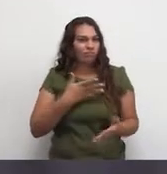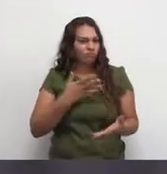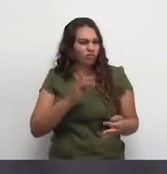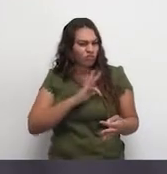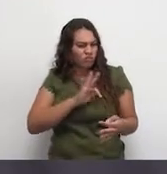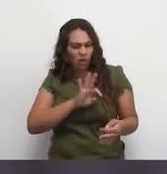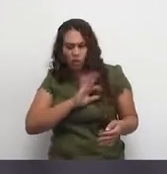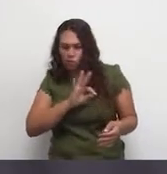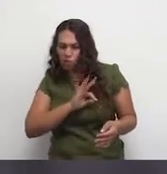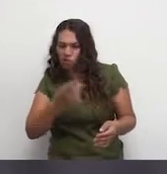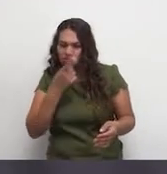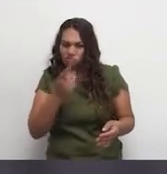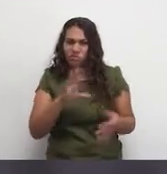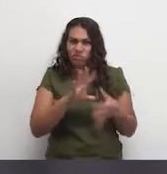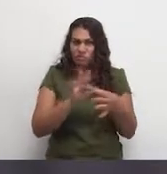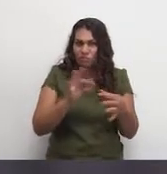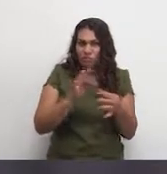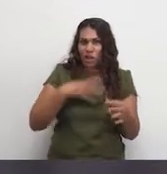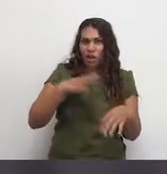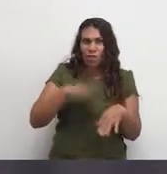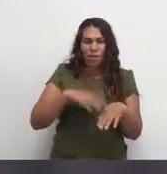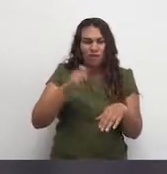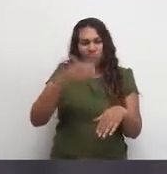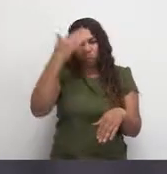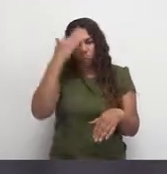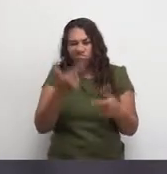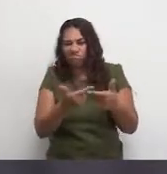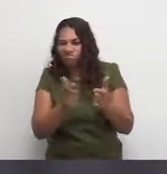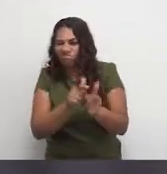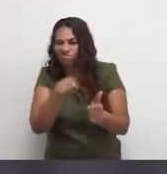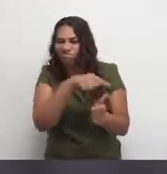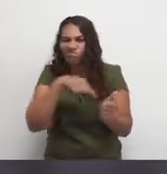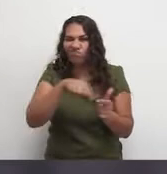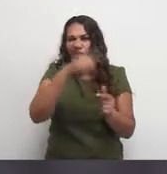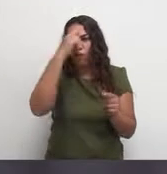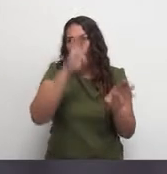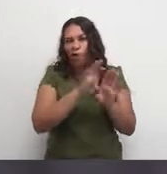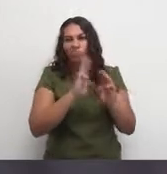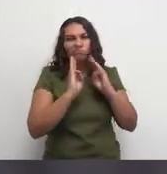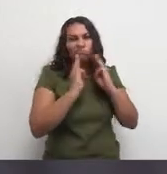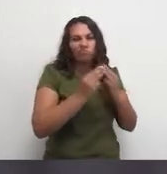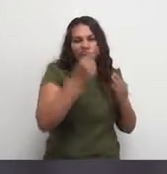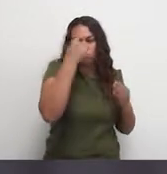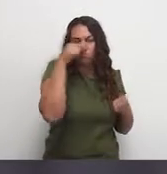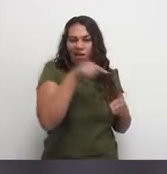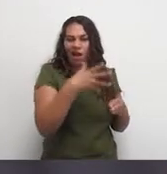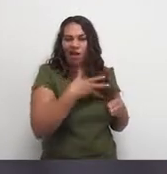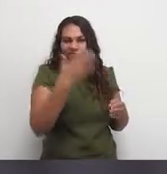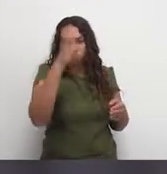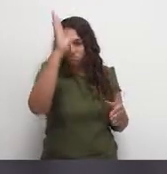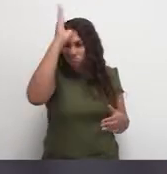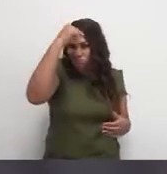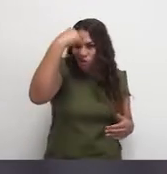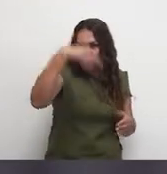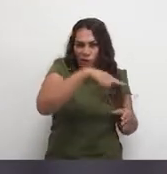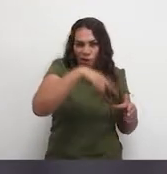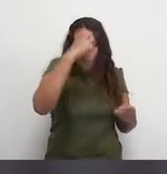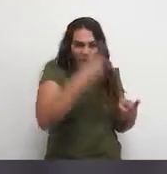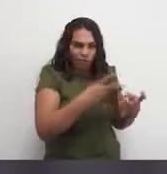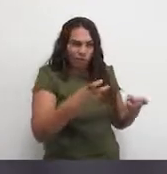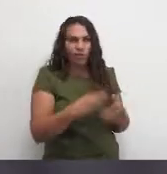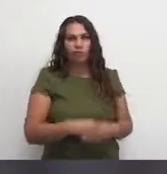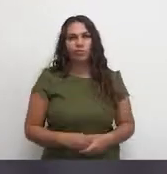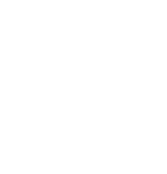Estamos hablando, en este caso, de delincuencia muy organizada. Entonces, es importante que los ciudadanos también